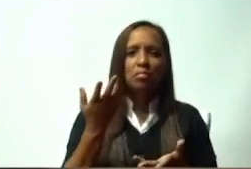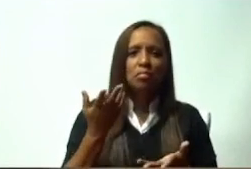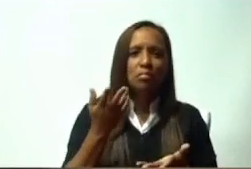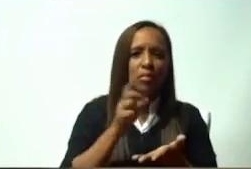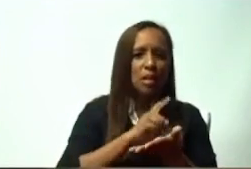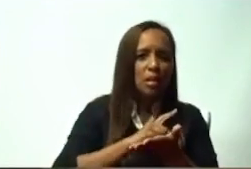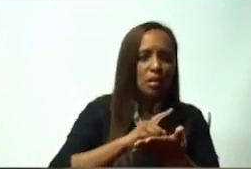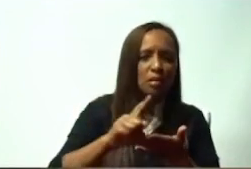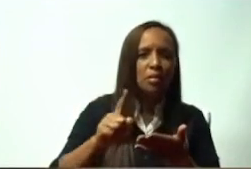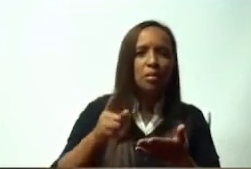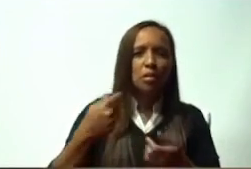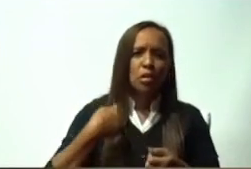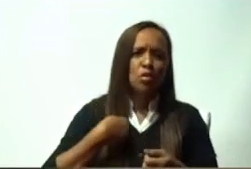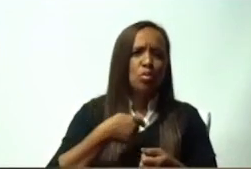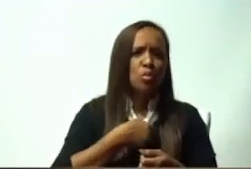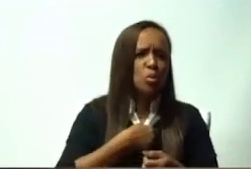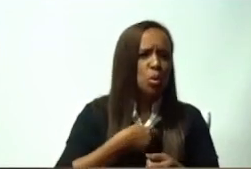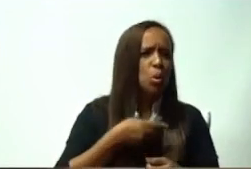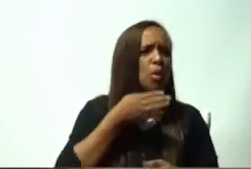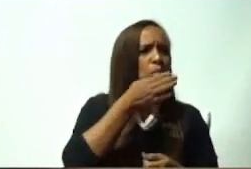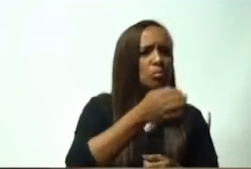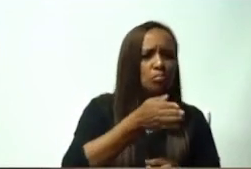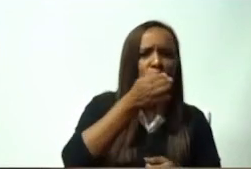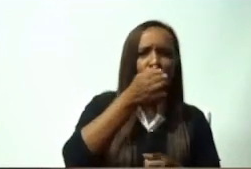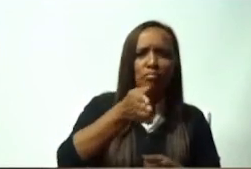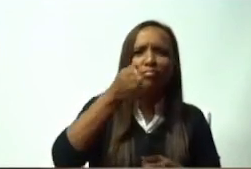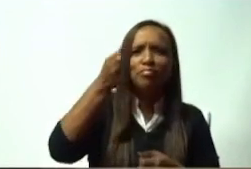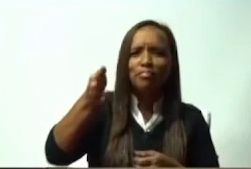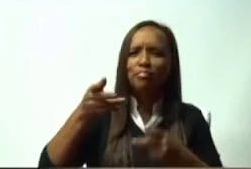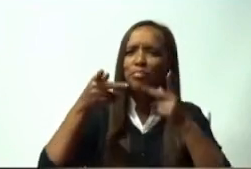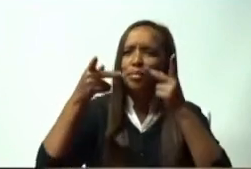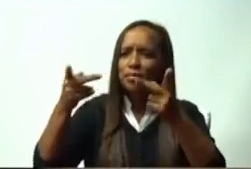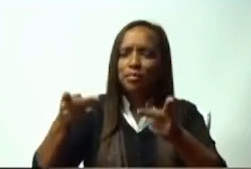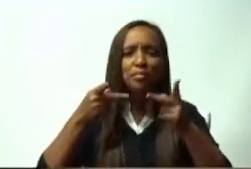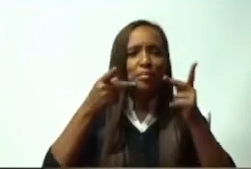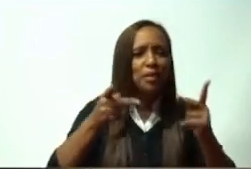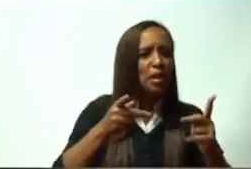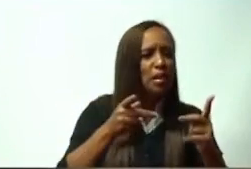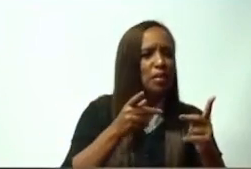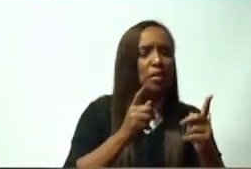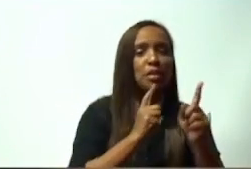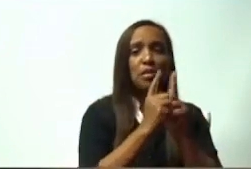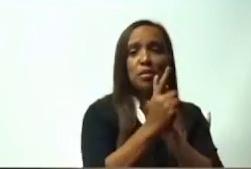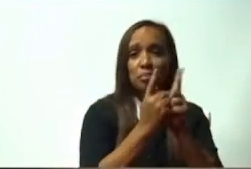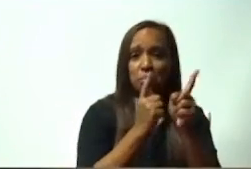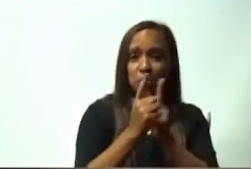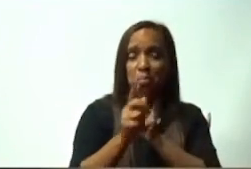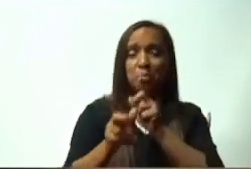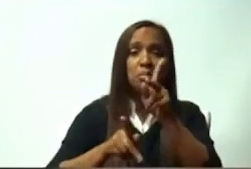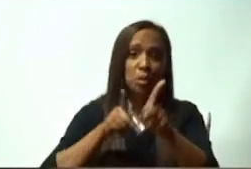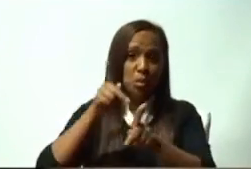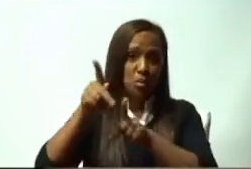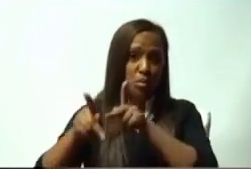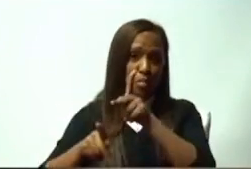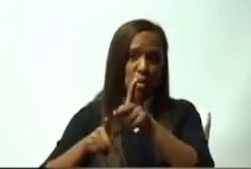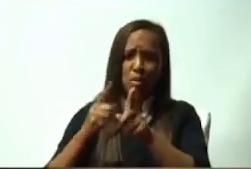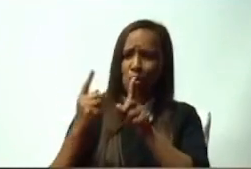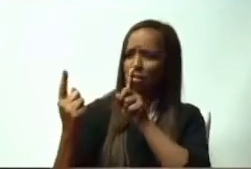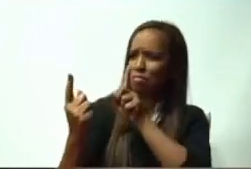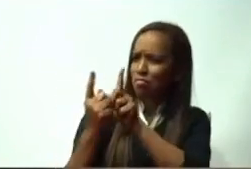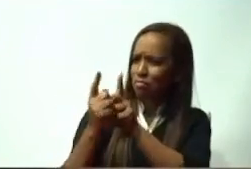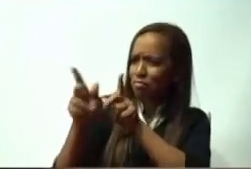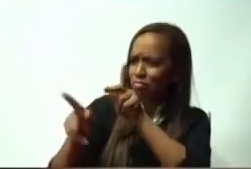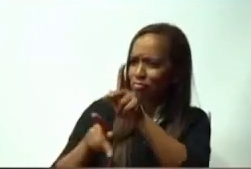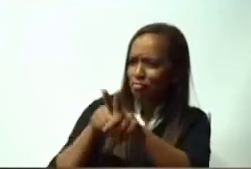compartiendo con la gente, hay una preocupación que yo creo que no pasa un solo día sin que se me exprese alguna